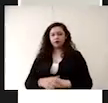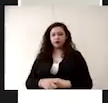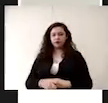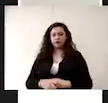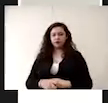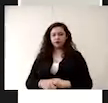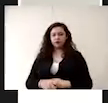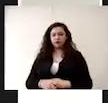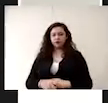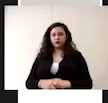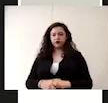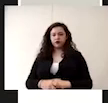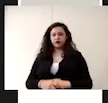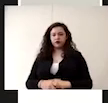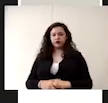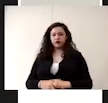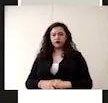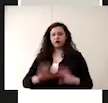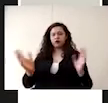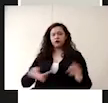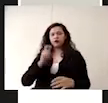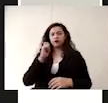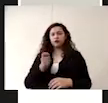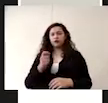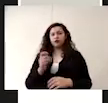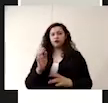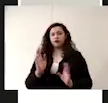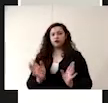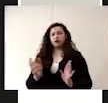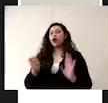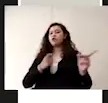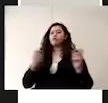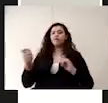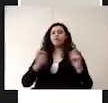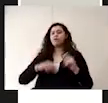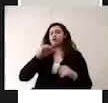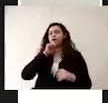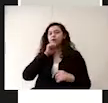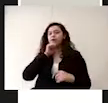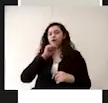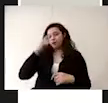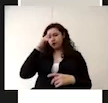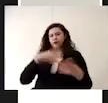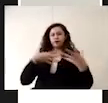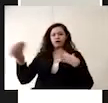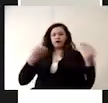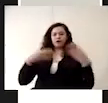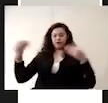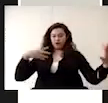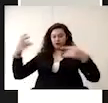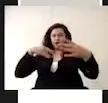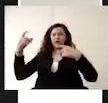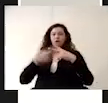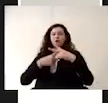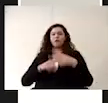y esto nos llevaría a un descontrol del contagio. Por lo tanto,